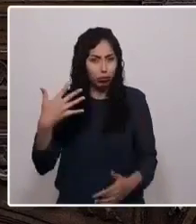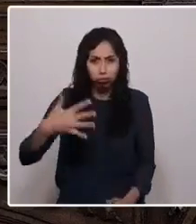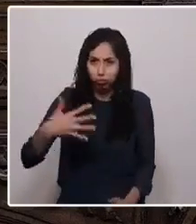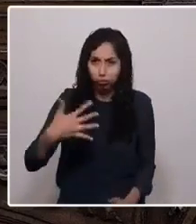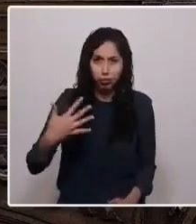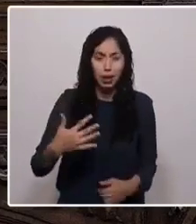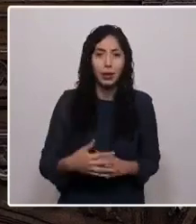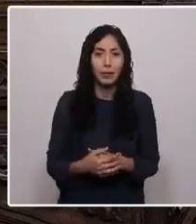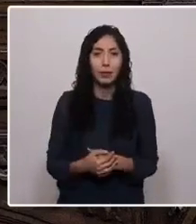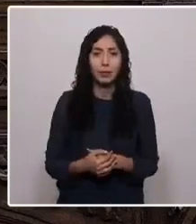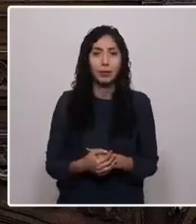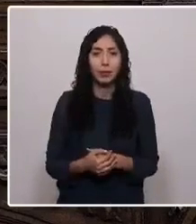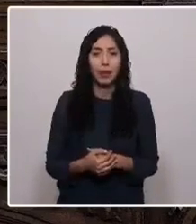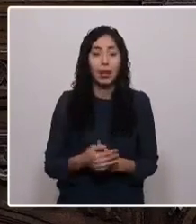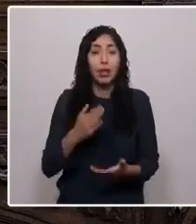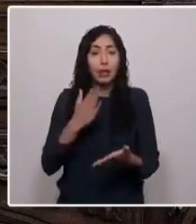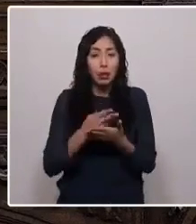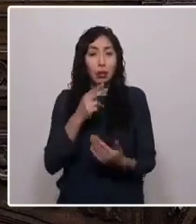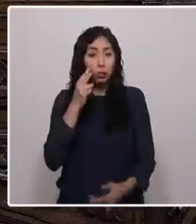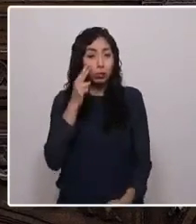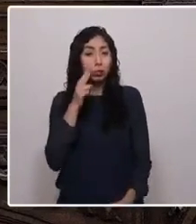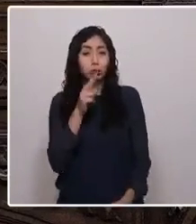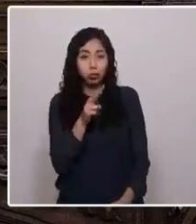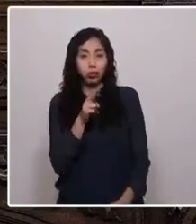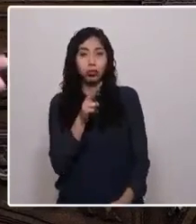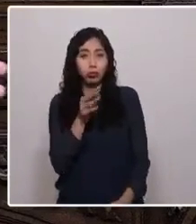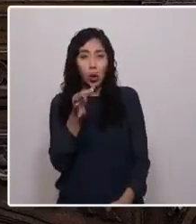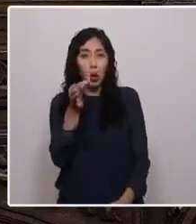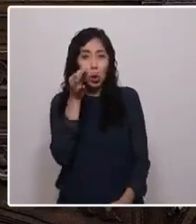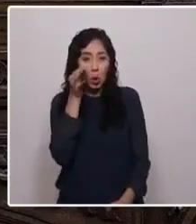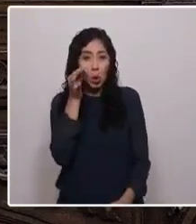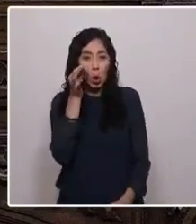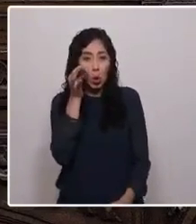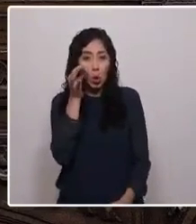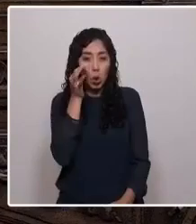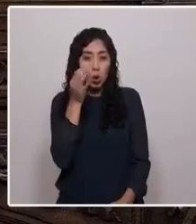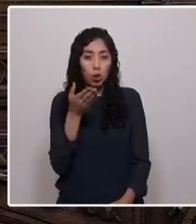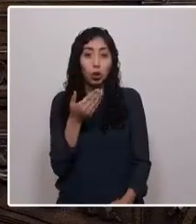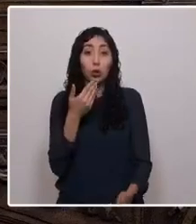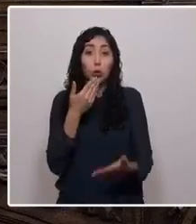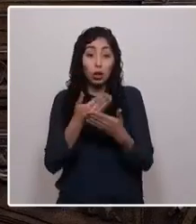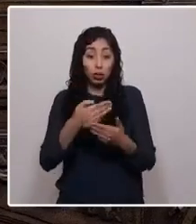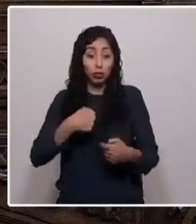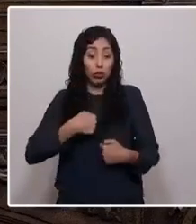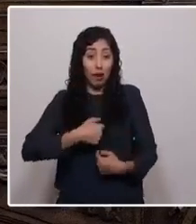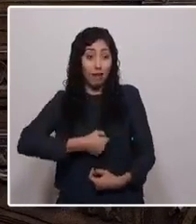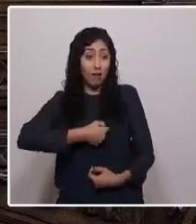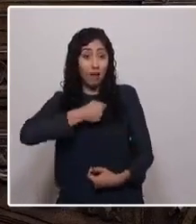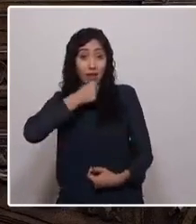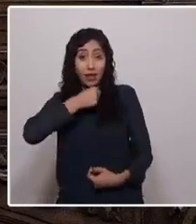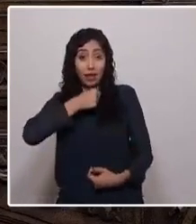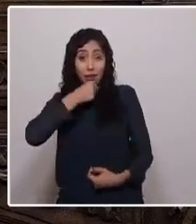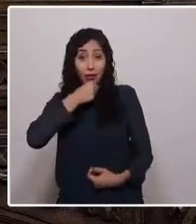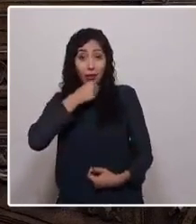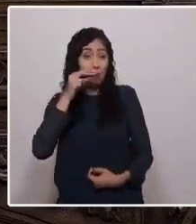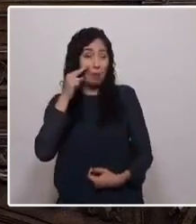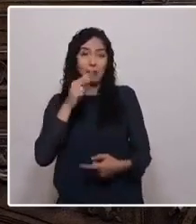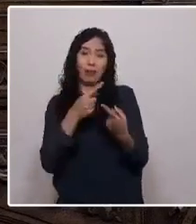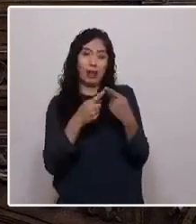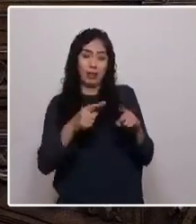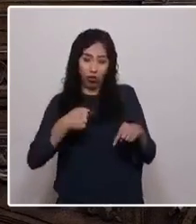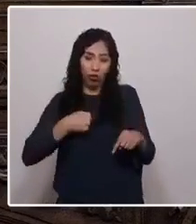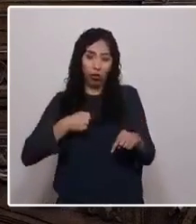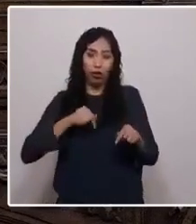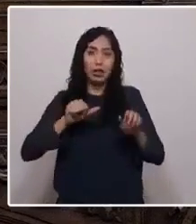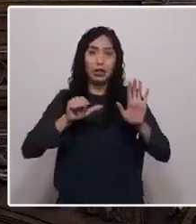Hay que tener la mirada larga, y para tener la mirada larga, bueno, es más fácil cuando uno es viejo. Como decía, tengo 68 años.